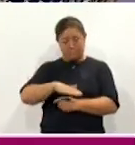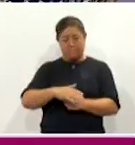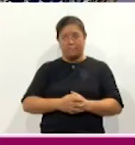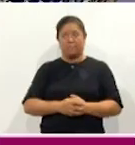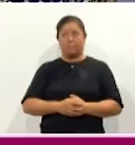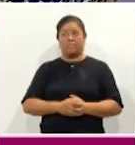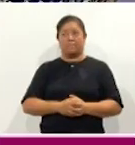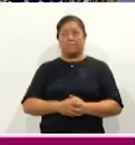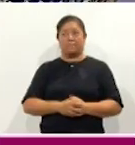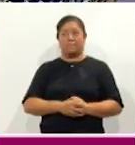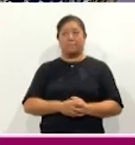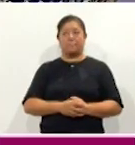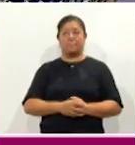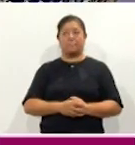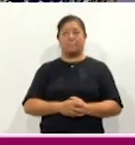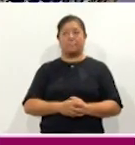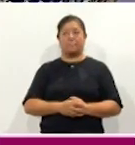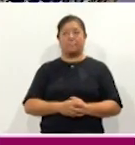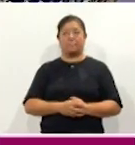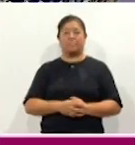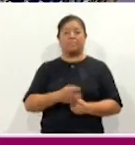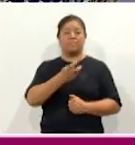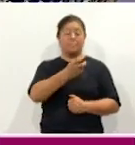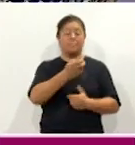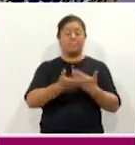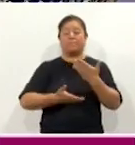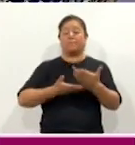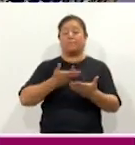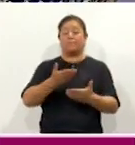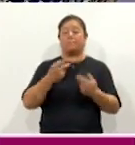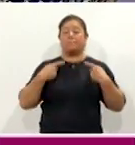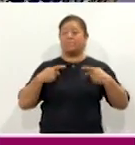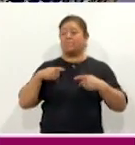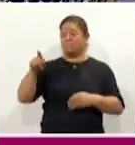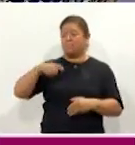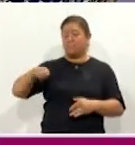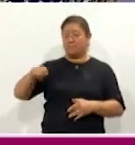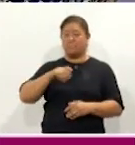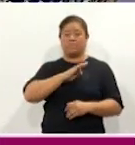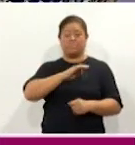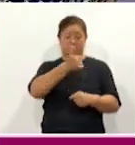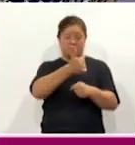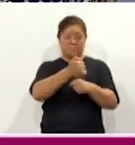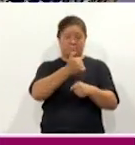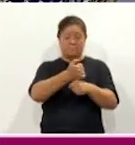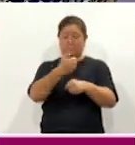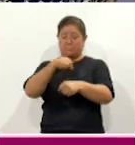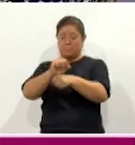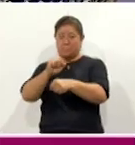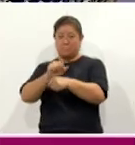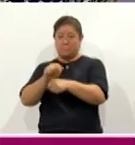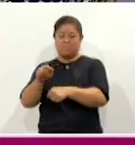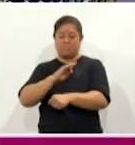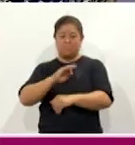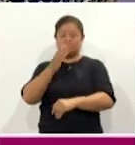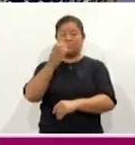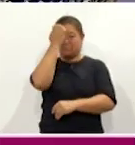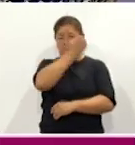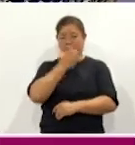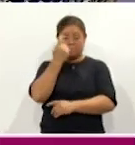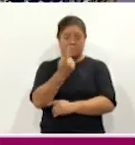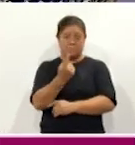que es a través de este servicio educativo, las personas pueden acreditar la primaria o la secundaria con un solo examen.